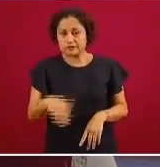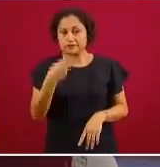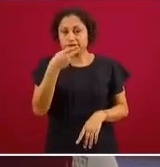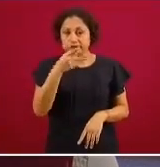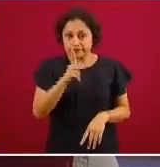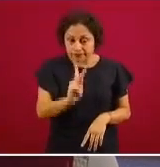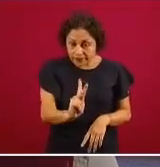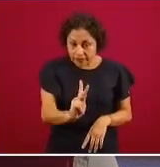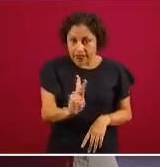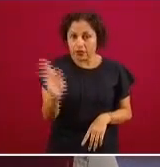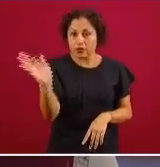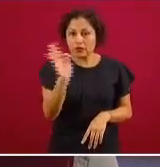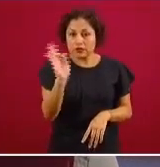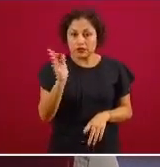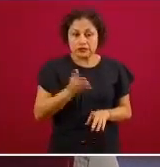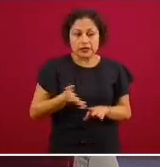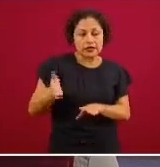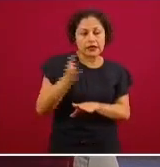elementos de sospecha